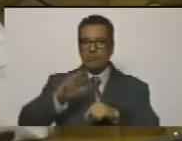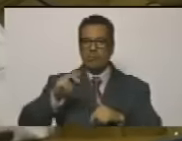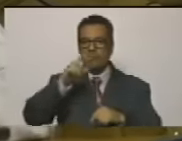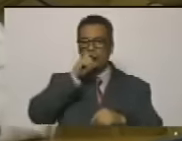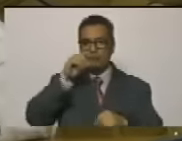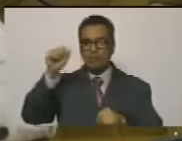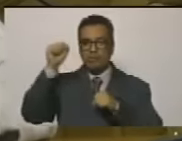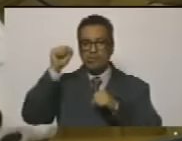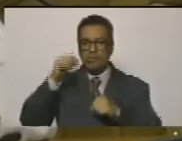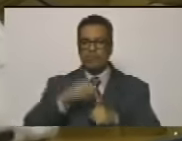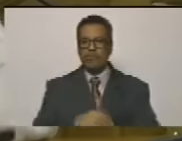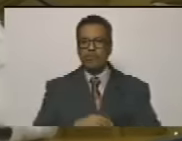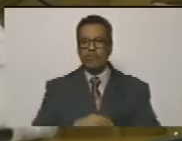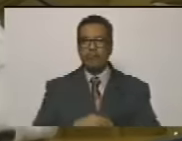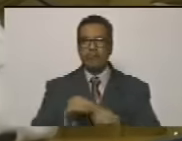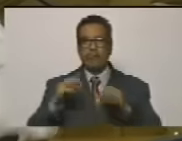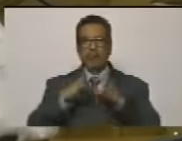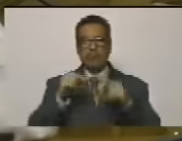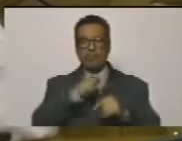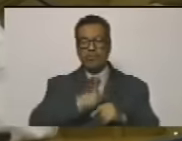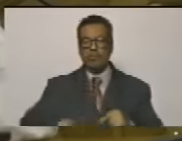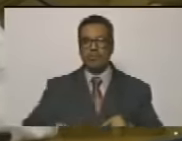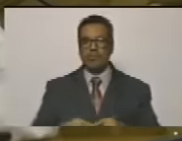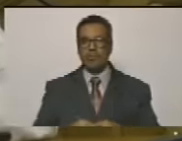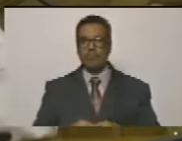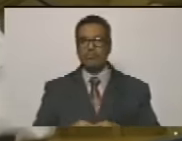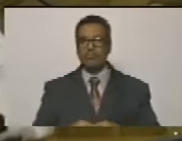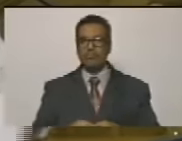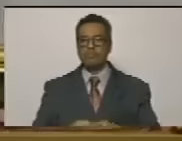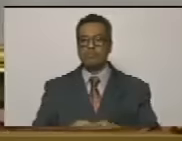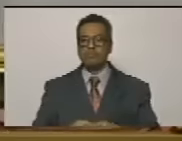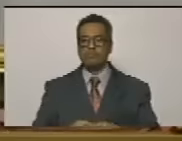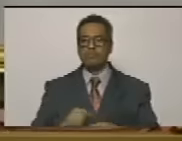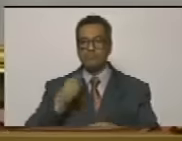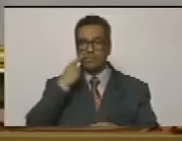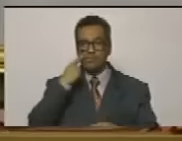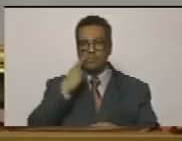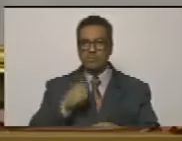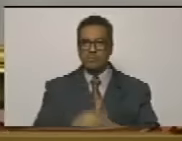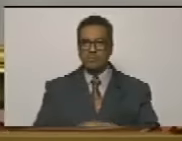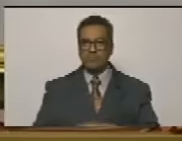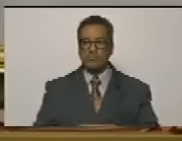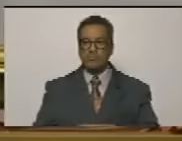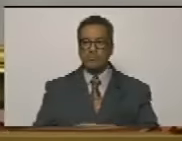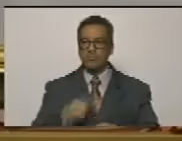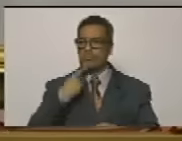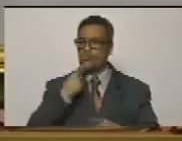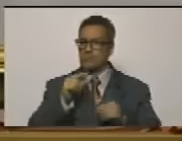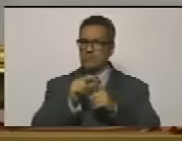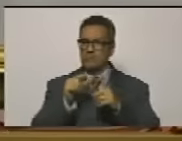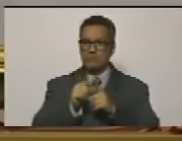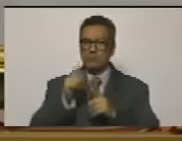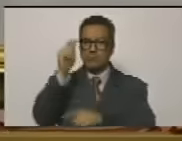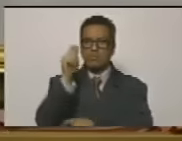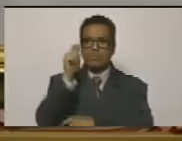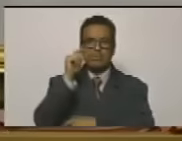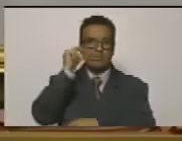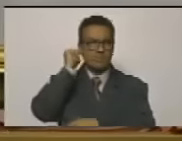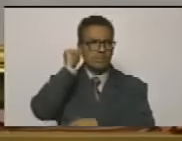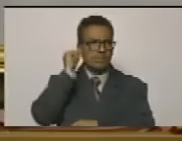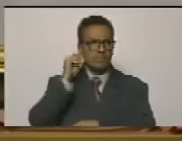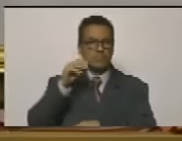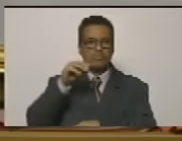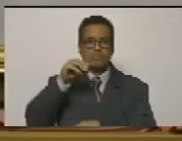Nicolás Maduro Moros. Es todo, ciudadano presidente. Bien. Voy a dejar en el derecho de palabra a la diputada Blanca